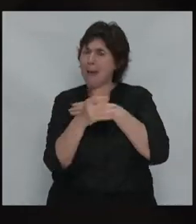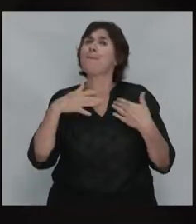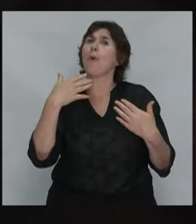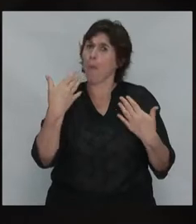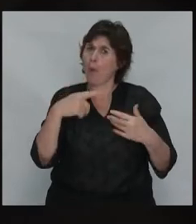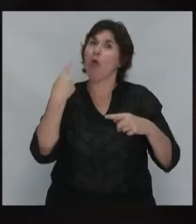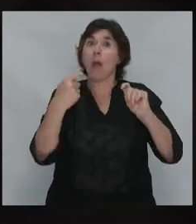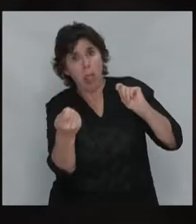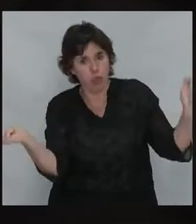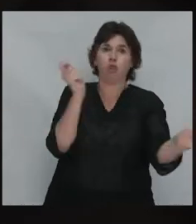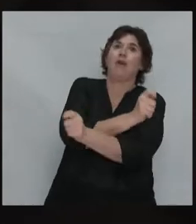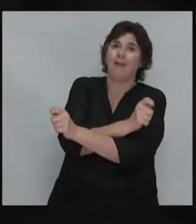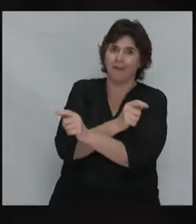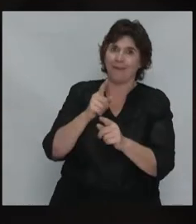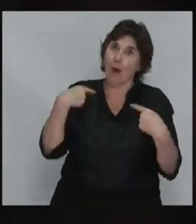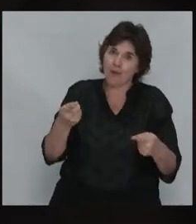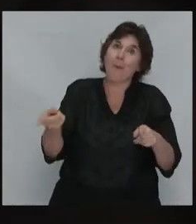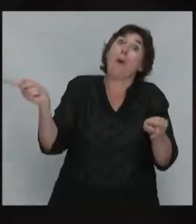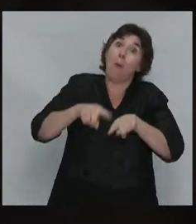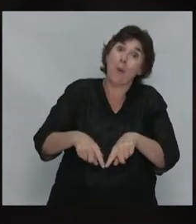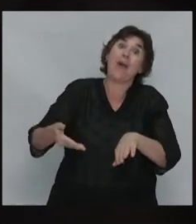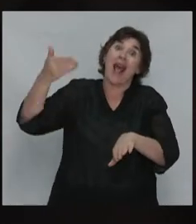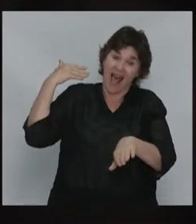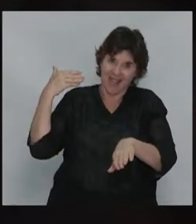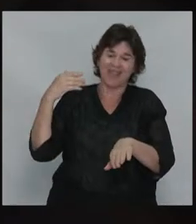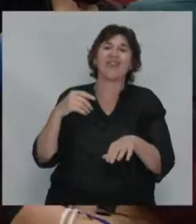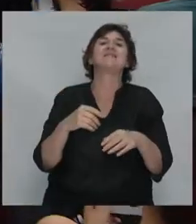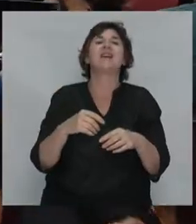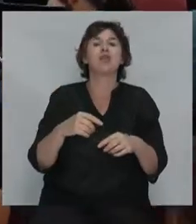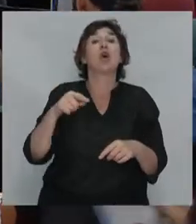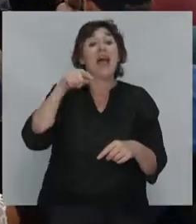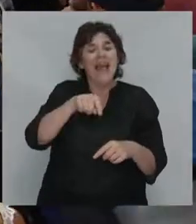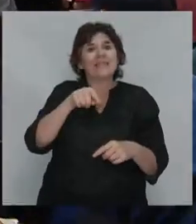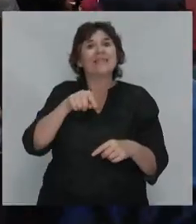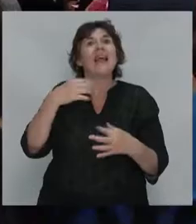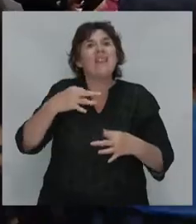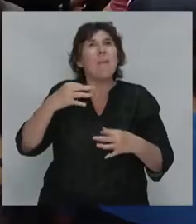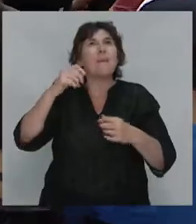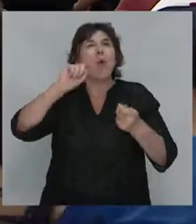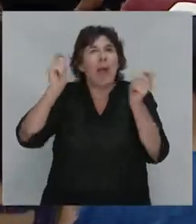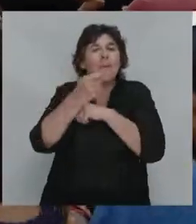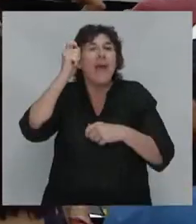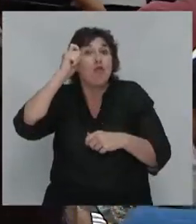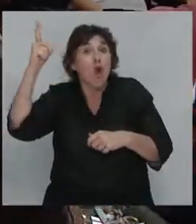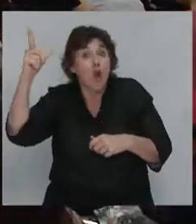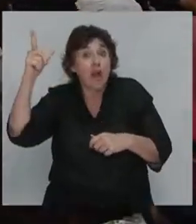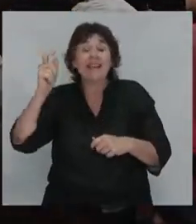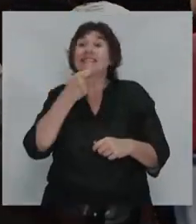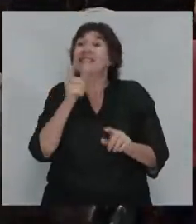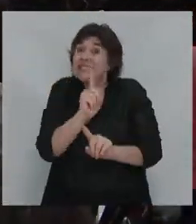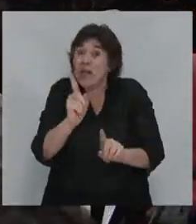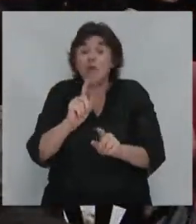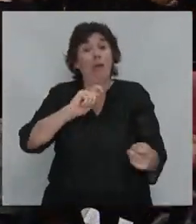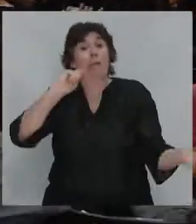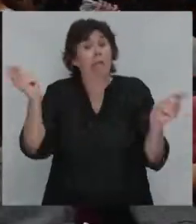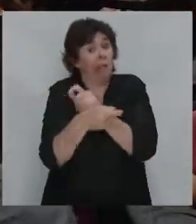Si logramos hacer ese trabajo ideológico, esos cambios van a ser irreversibles. Gracias, Teresa.